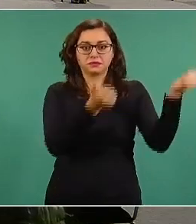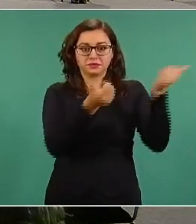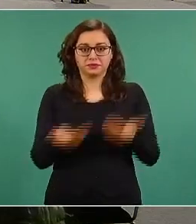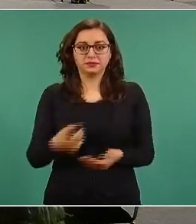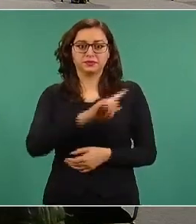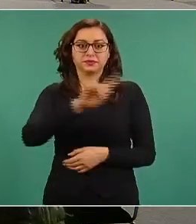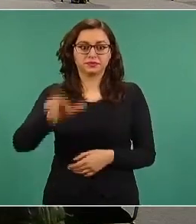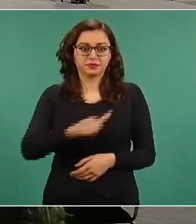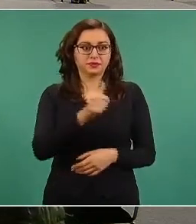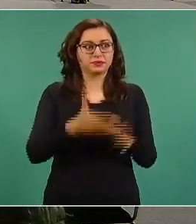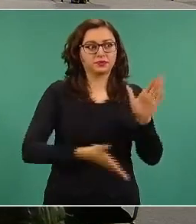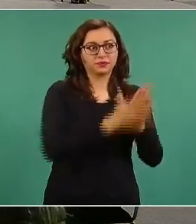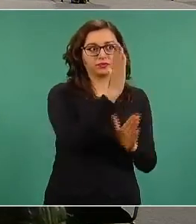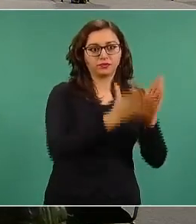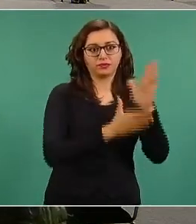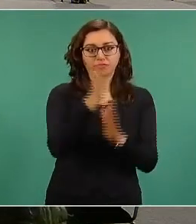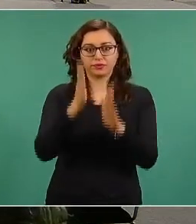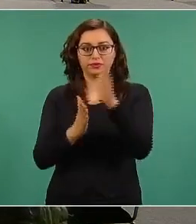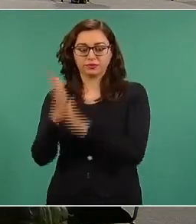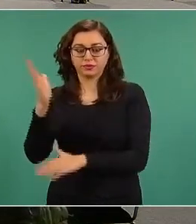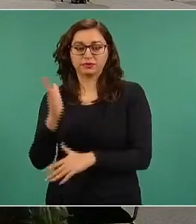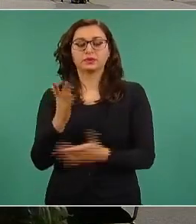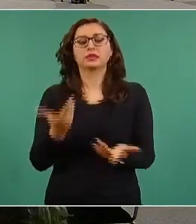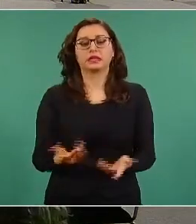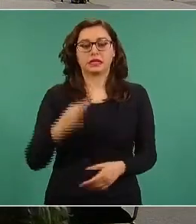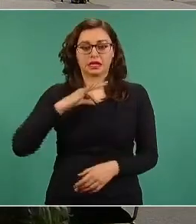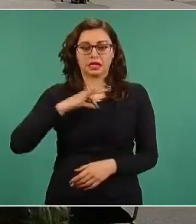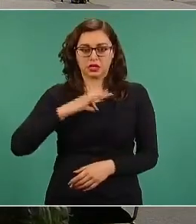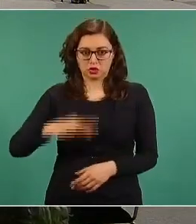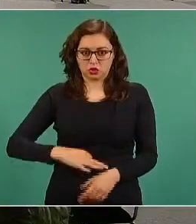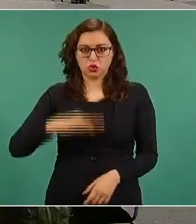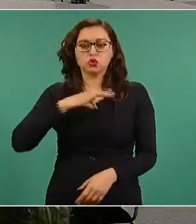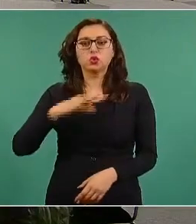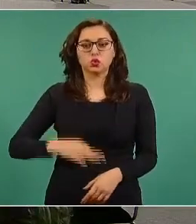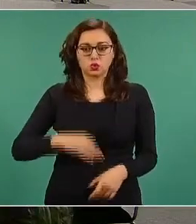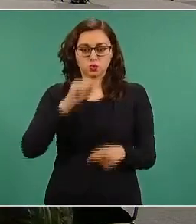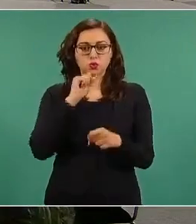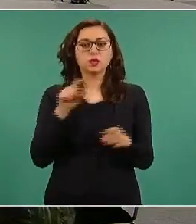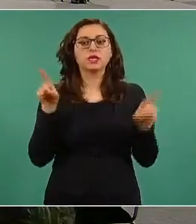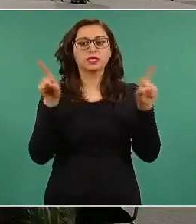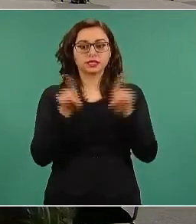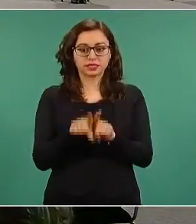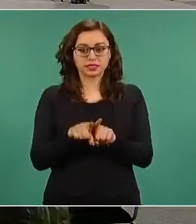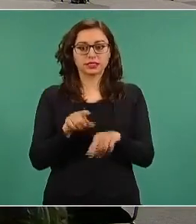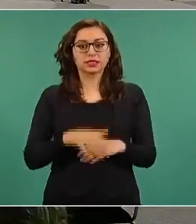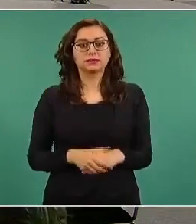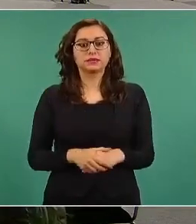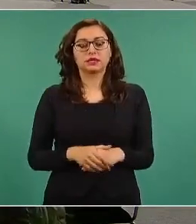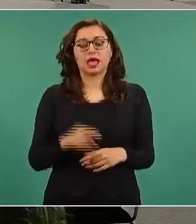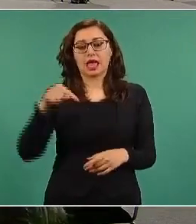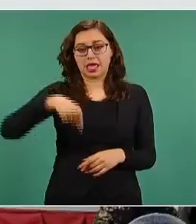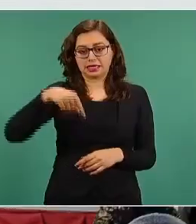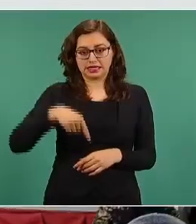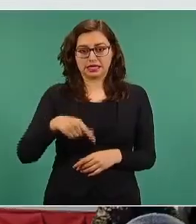el Banco de Tejidos en Toluca, Estado de México, las de aquí de la Ciudad de México están en el Incán.